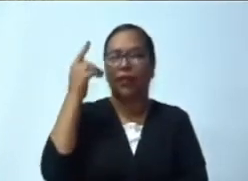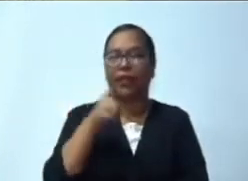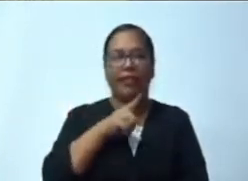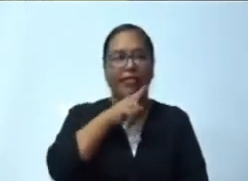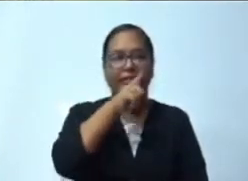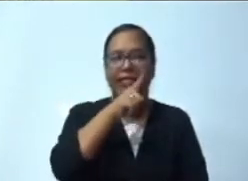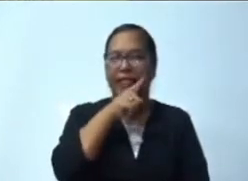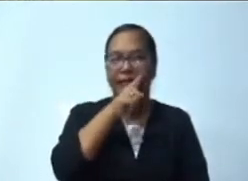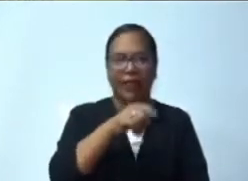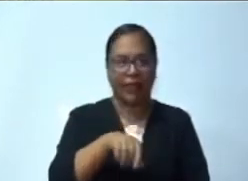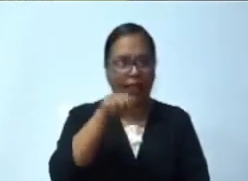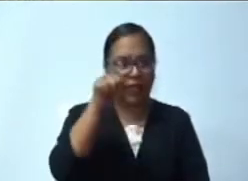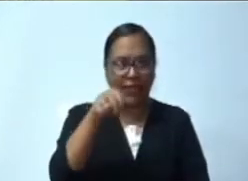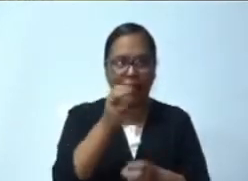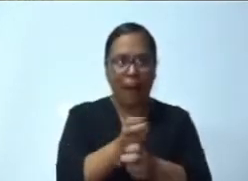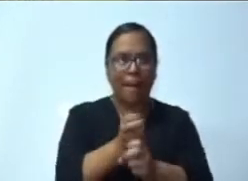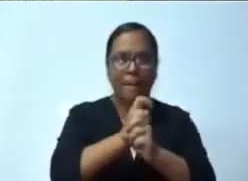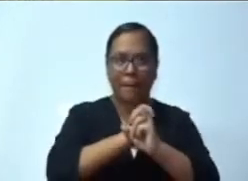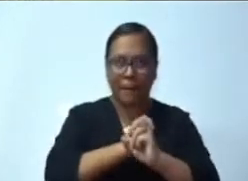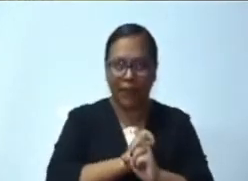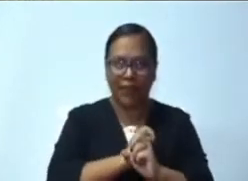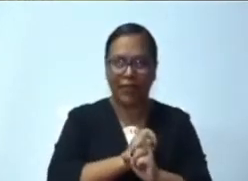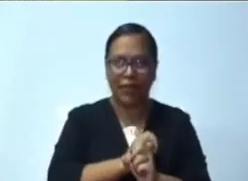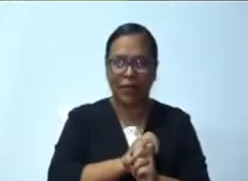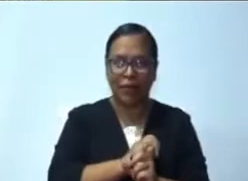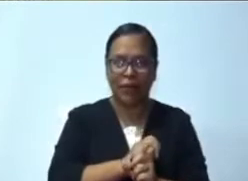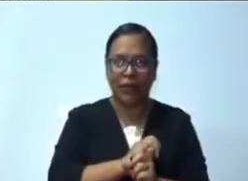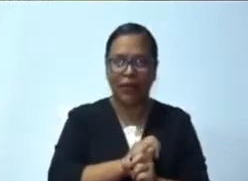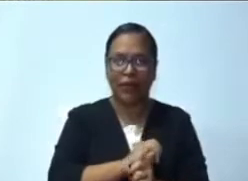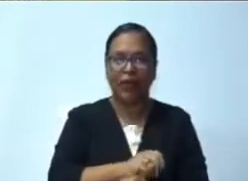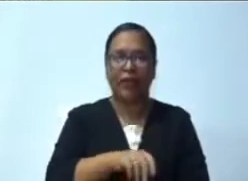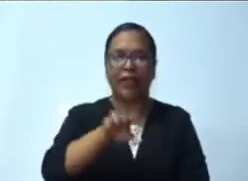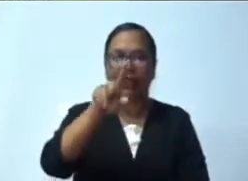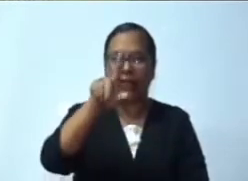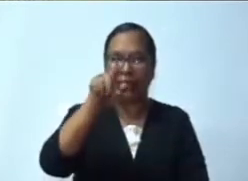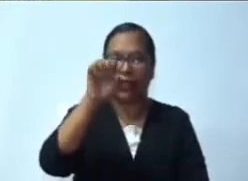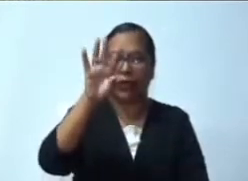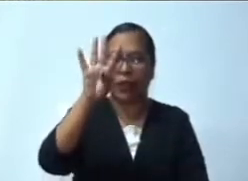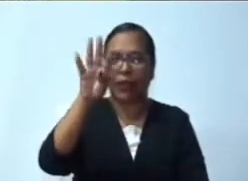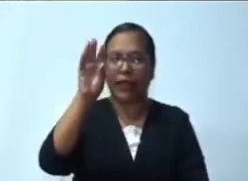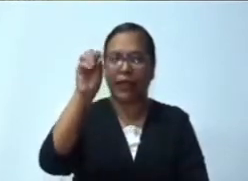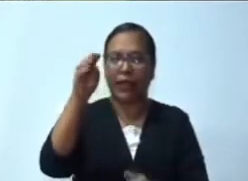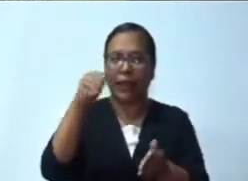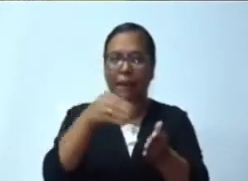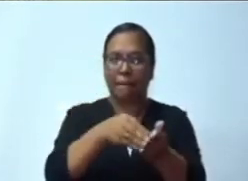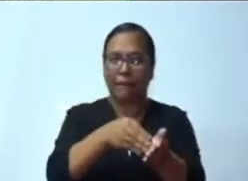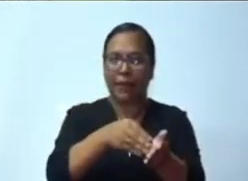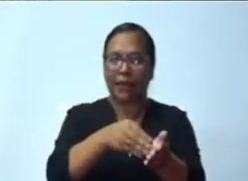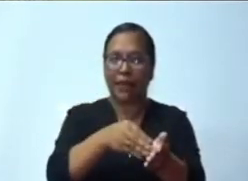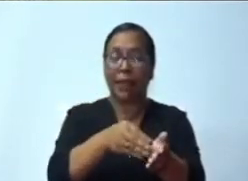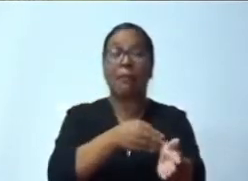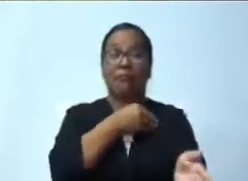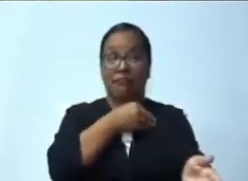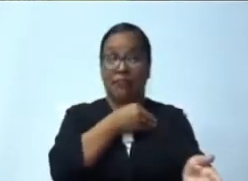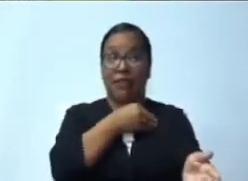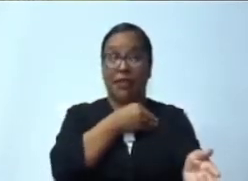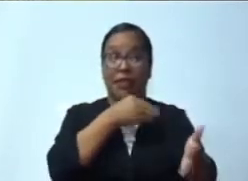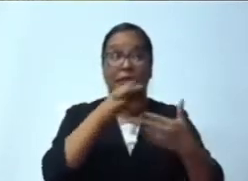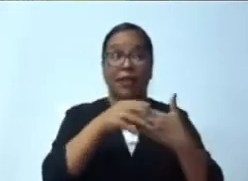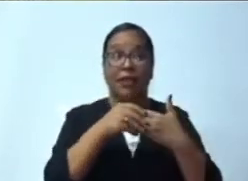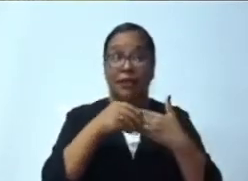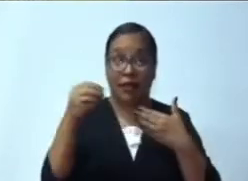justificar un préstamo de esta magnitud para que se vaya al retrete, para que se vaya a los offshore,